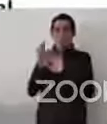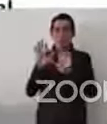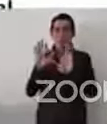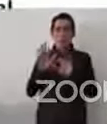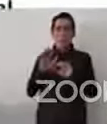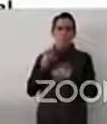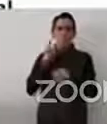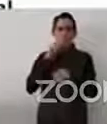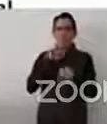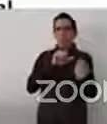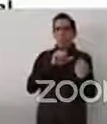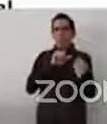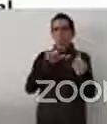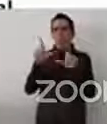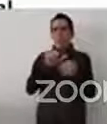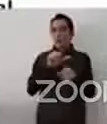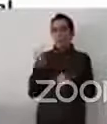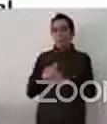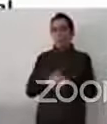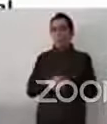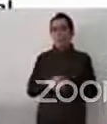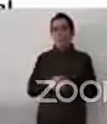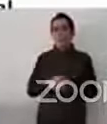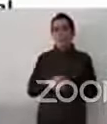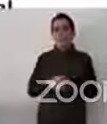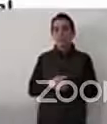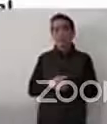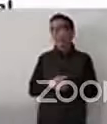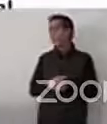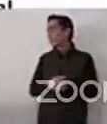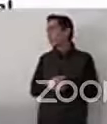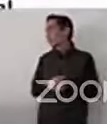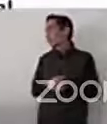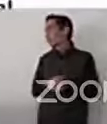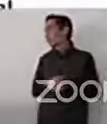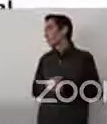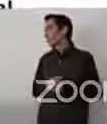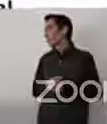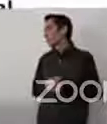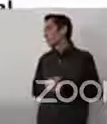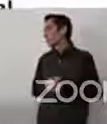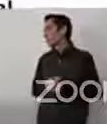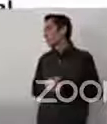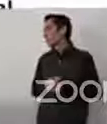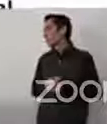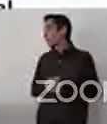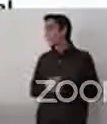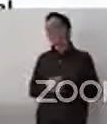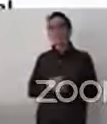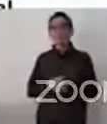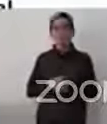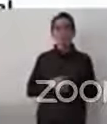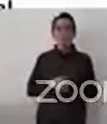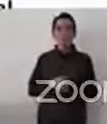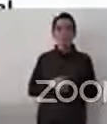Y hay todo un marco internacional, que les decía que tiene que ver con